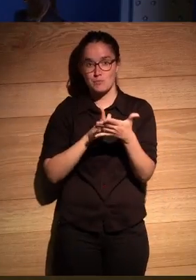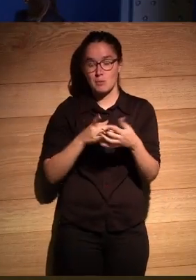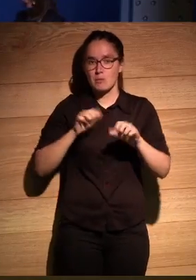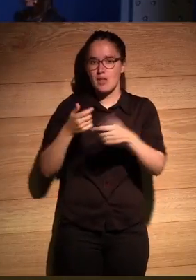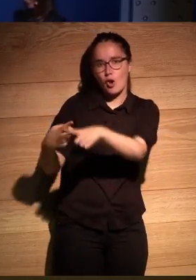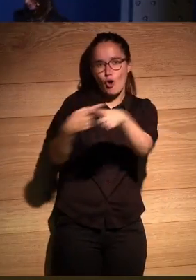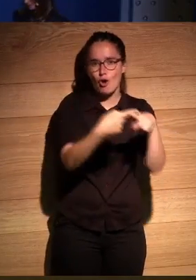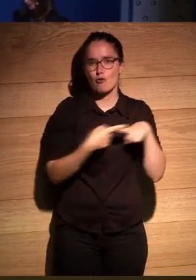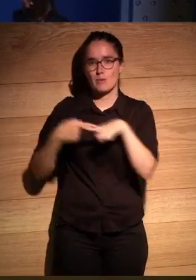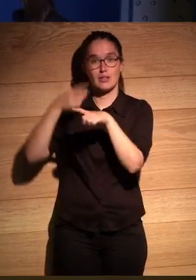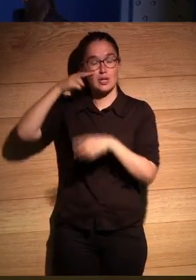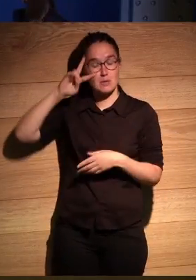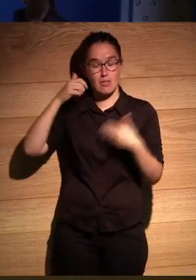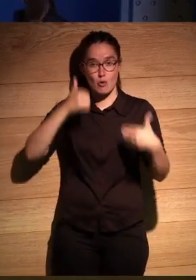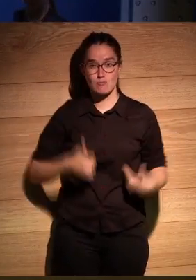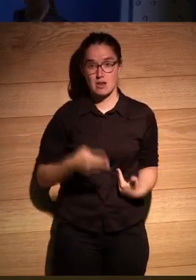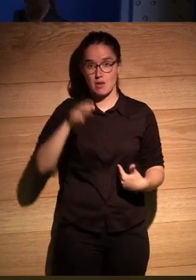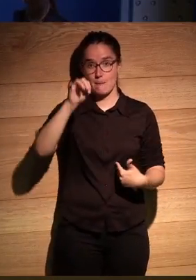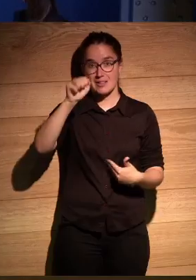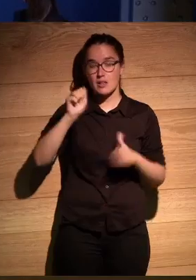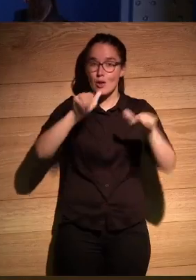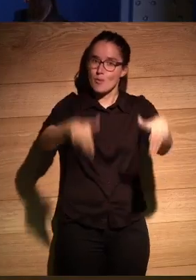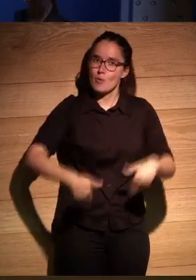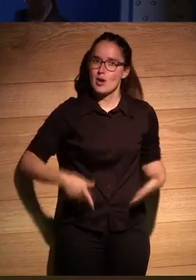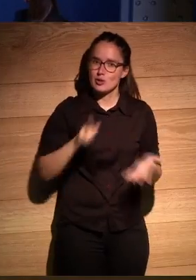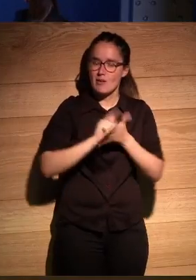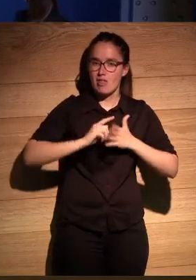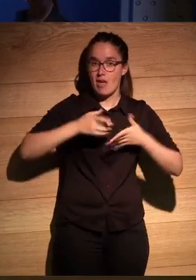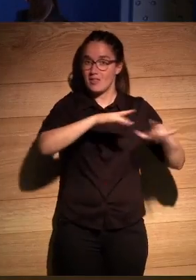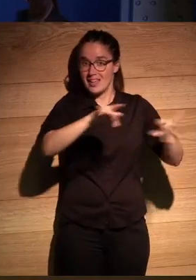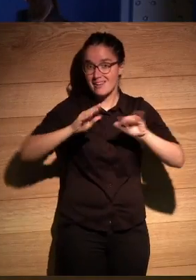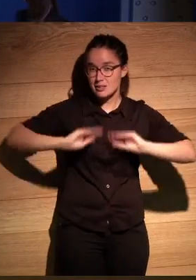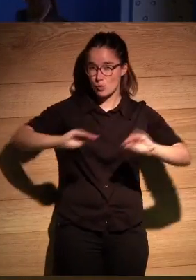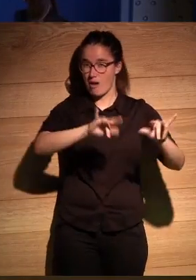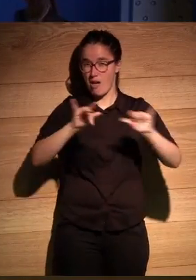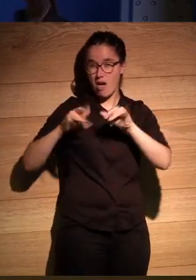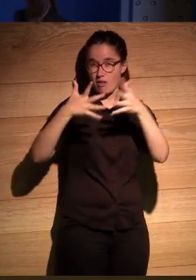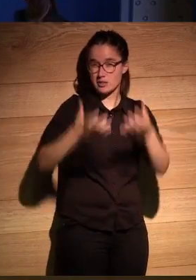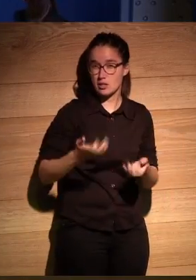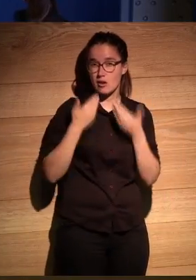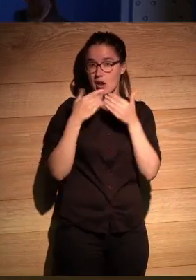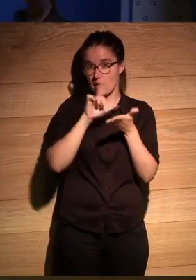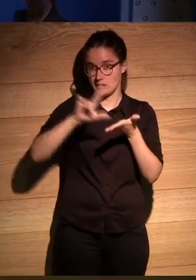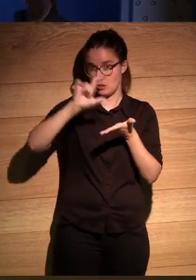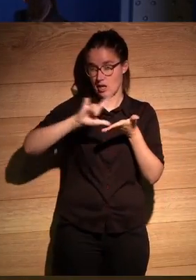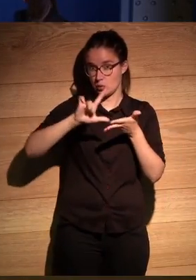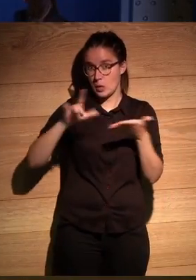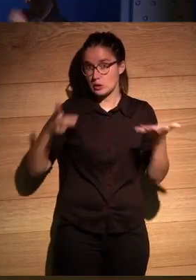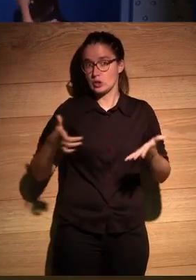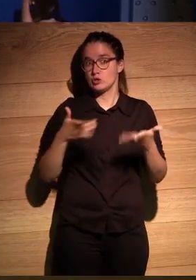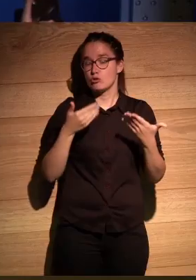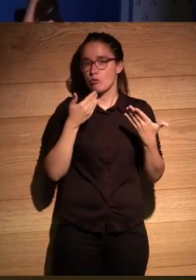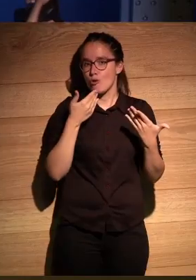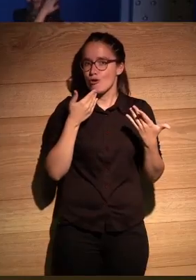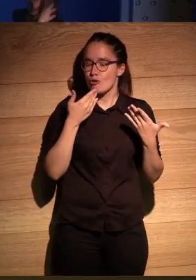compartiendo la experiencia humana de Pati de volver a su tierra a sus desiertos a través de la literatura y ese fue